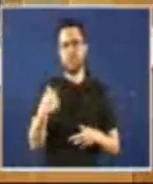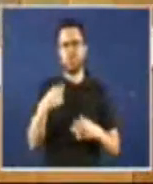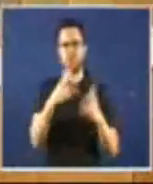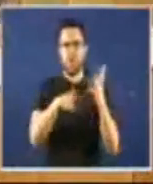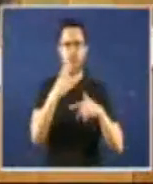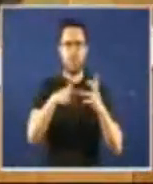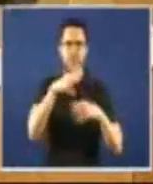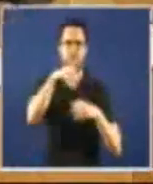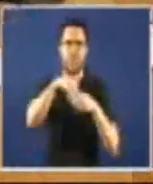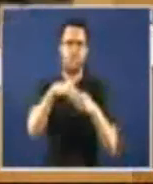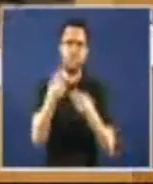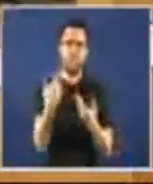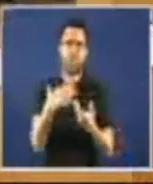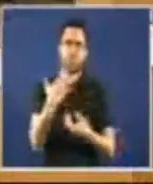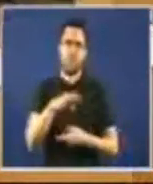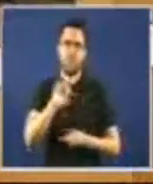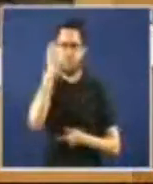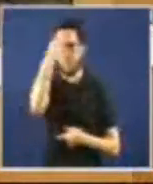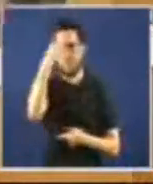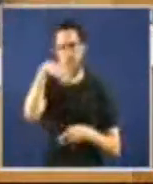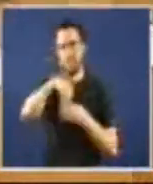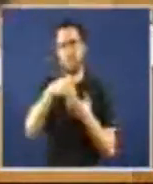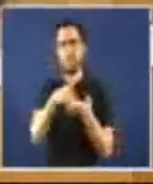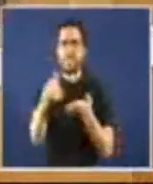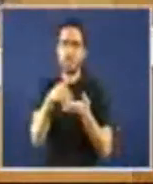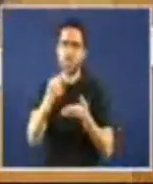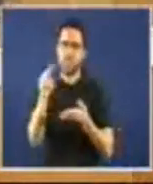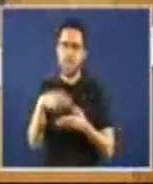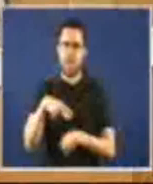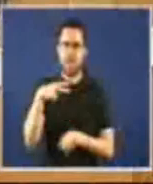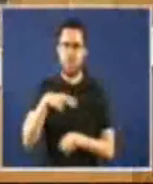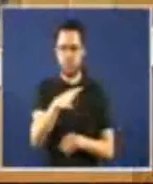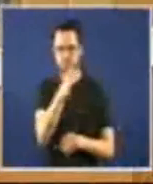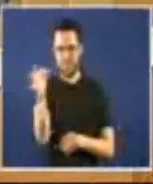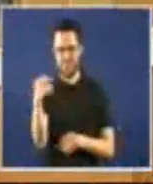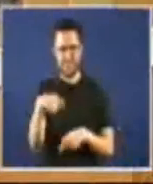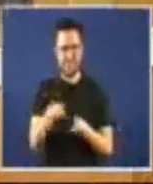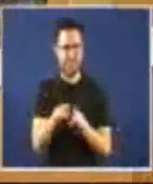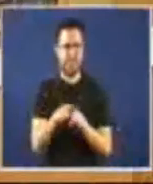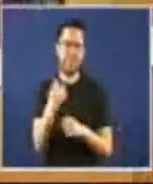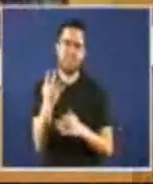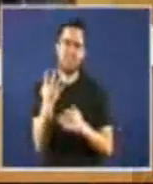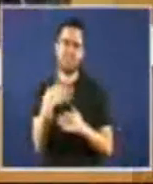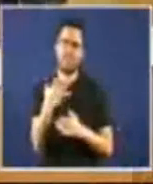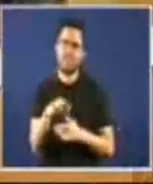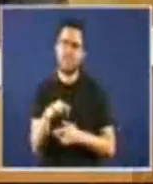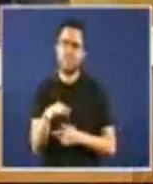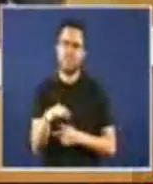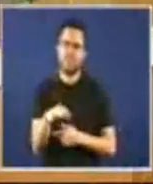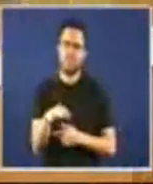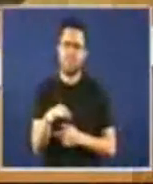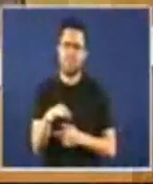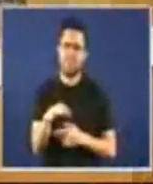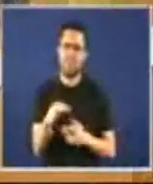débeda e que se pode estimar nos 200 millóns de euros en segundo lugar o endebedamento oculto máis cuantioso e o que se deriva dos chamados agora que proliferan